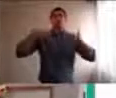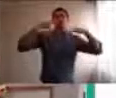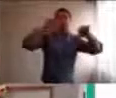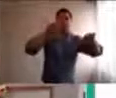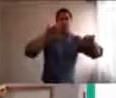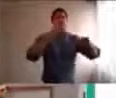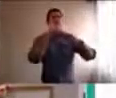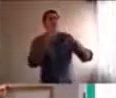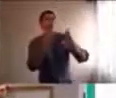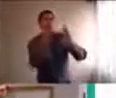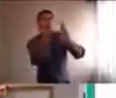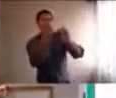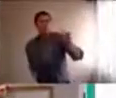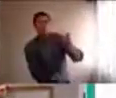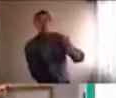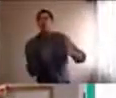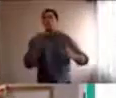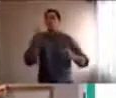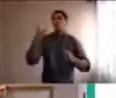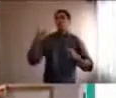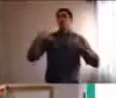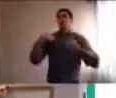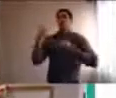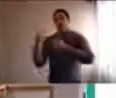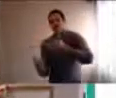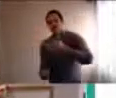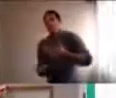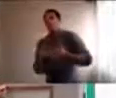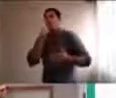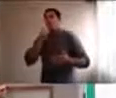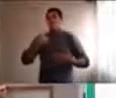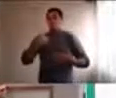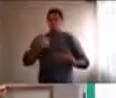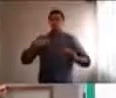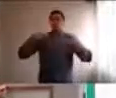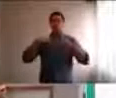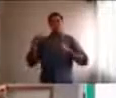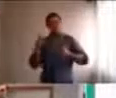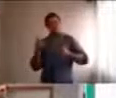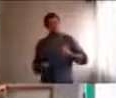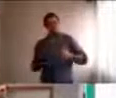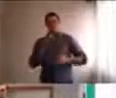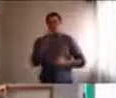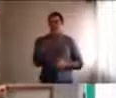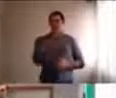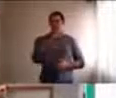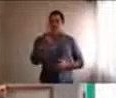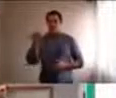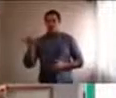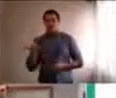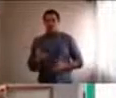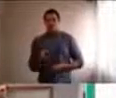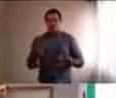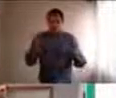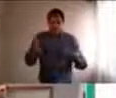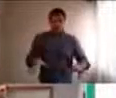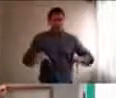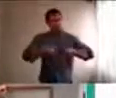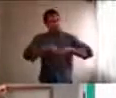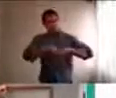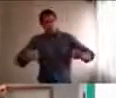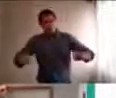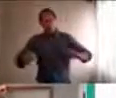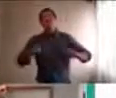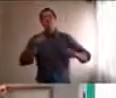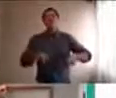uno, tiene que desplegar, cuáles son las responsabilidades, de cada uno, y de esa manera, generar menos, roces,